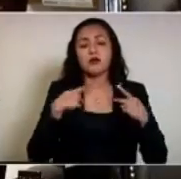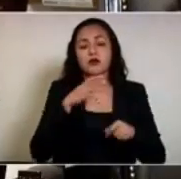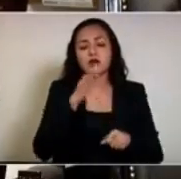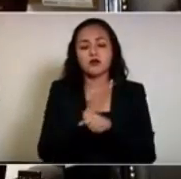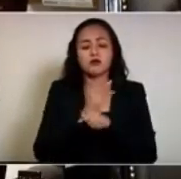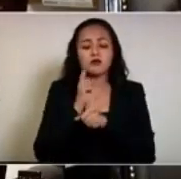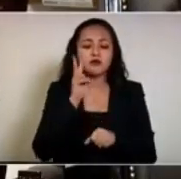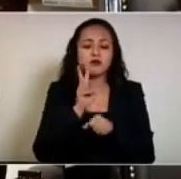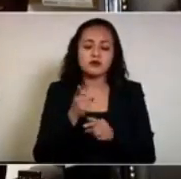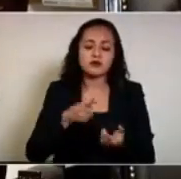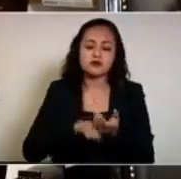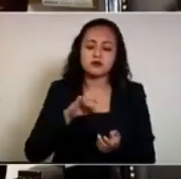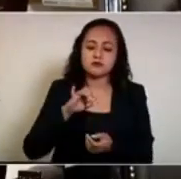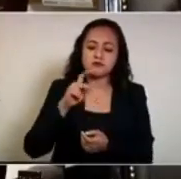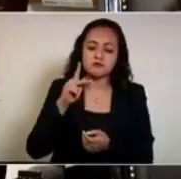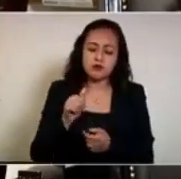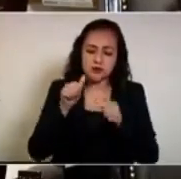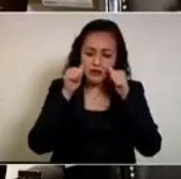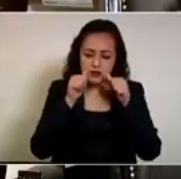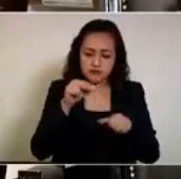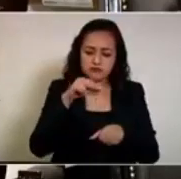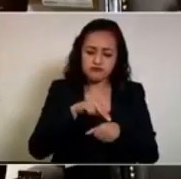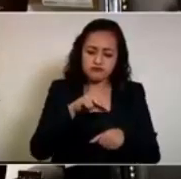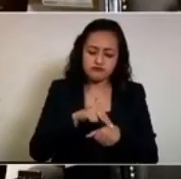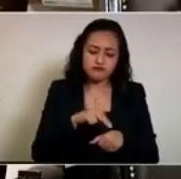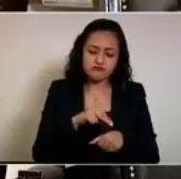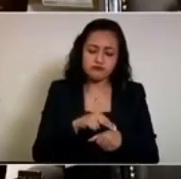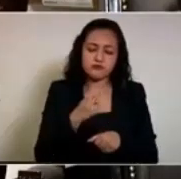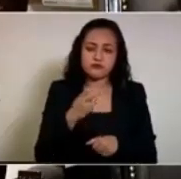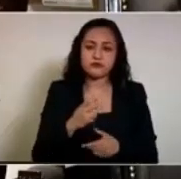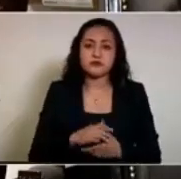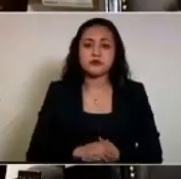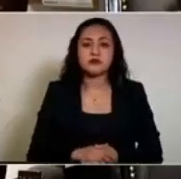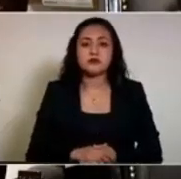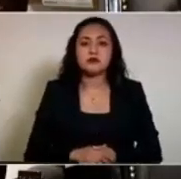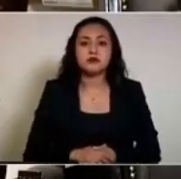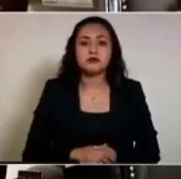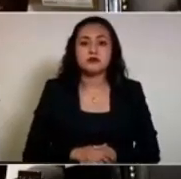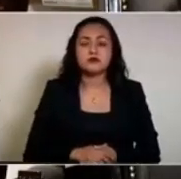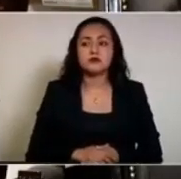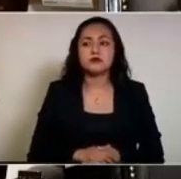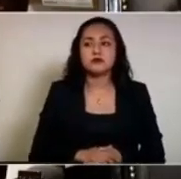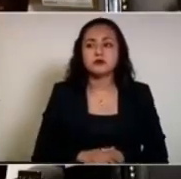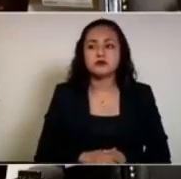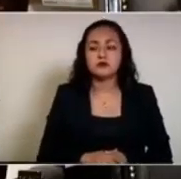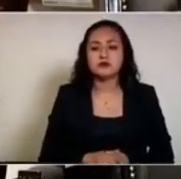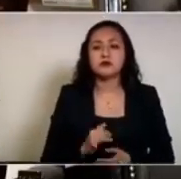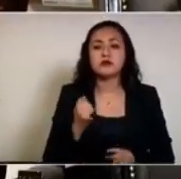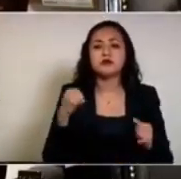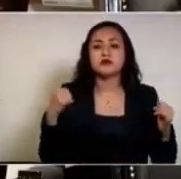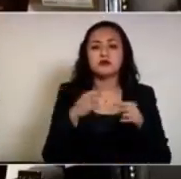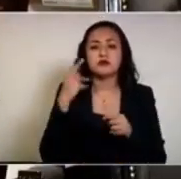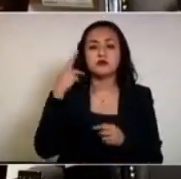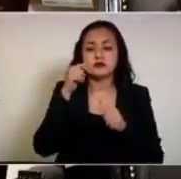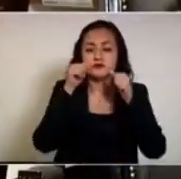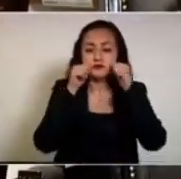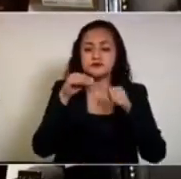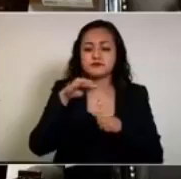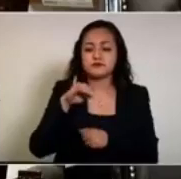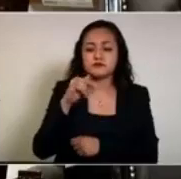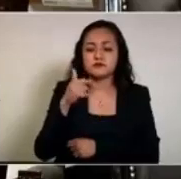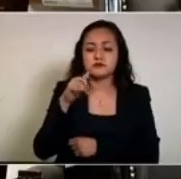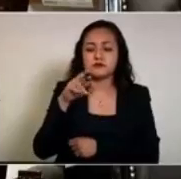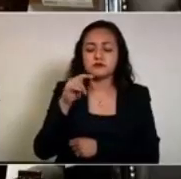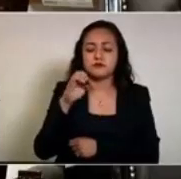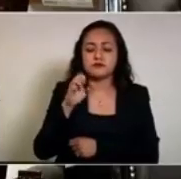siendo monitoreadas y atendidas permanentemente en las instalaciones del CIEPA. Y el Instituto Poblano de Asistencia al